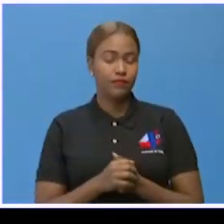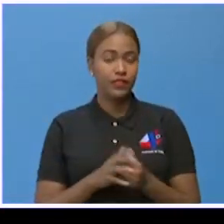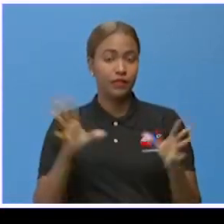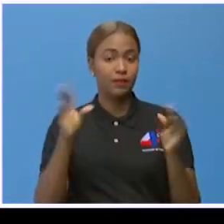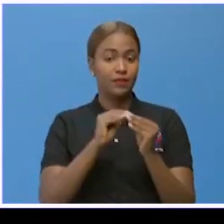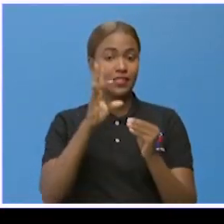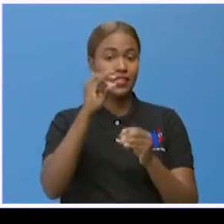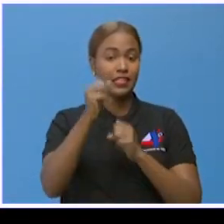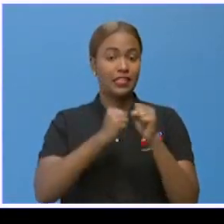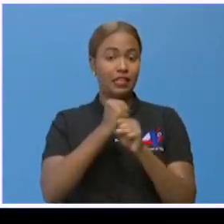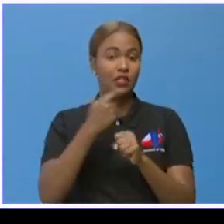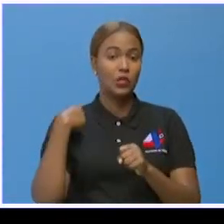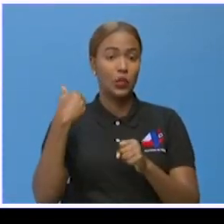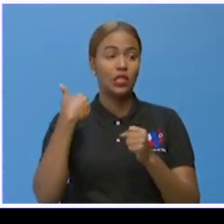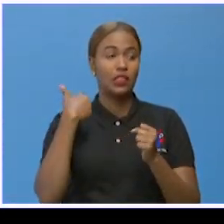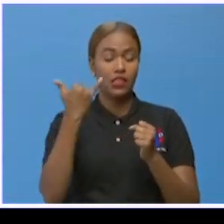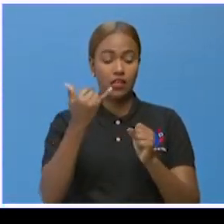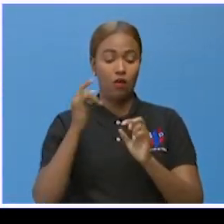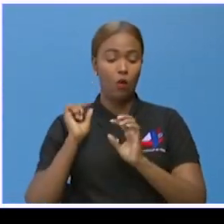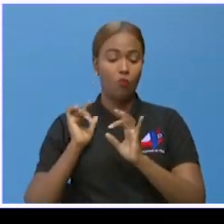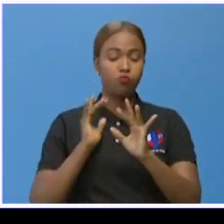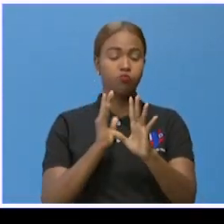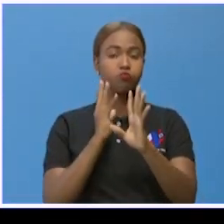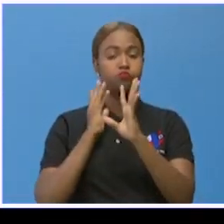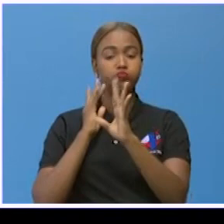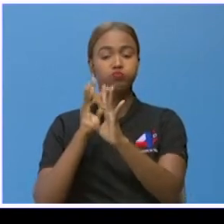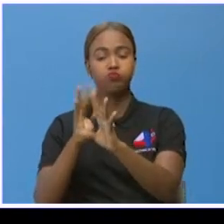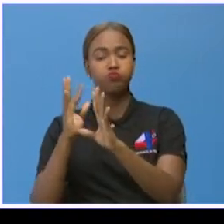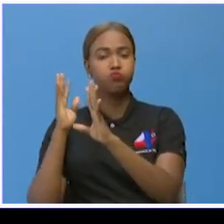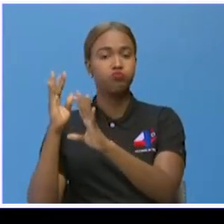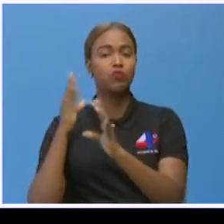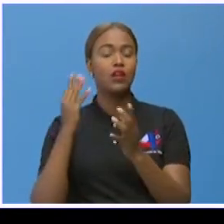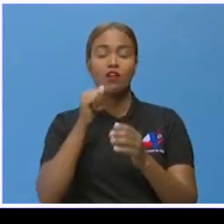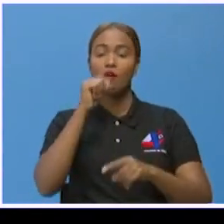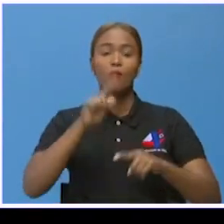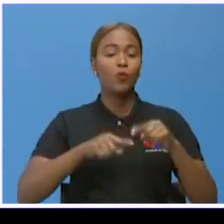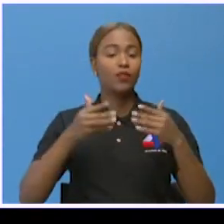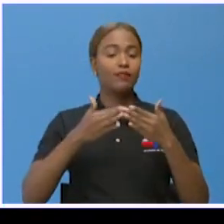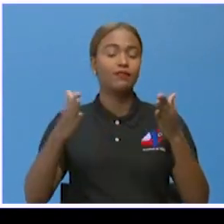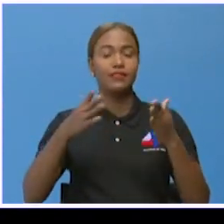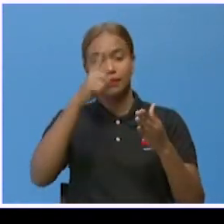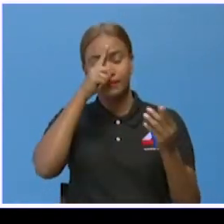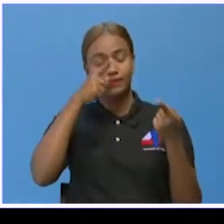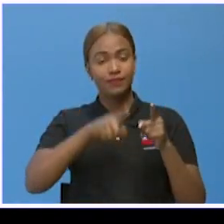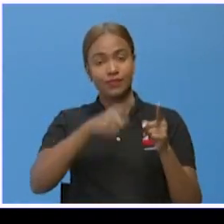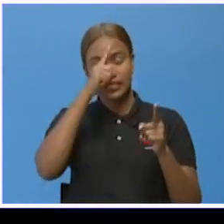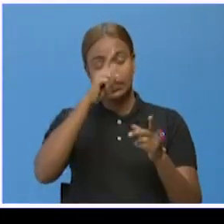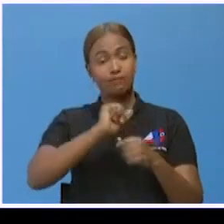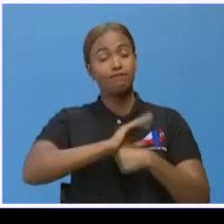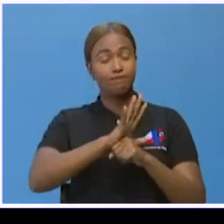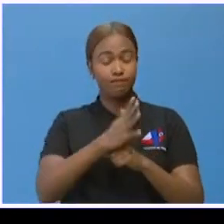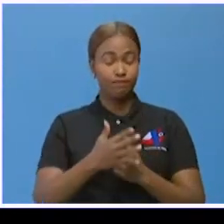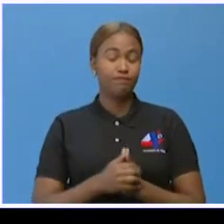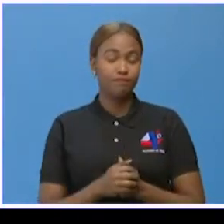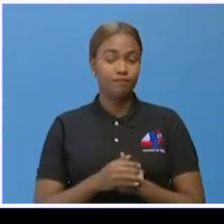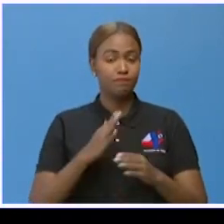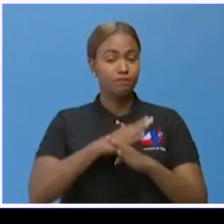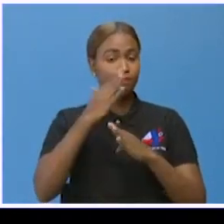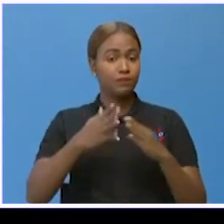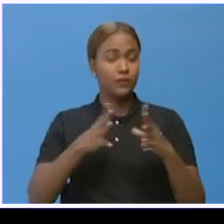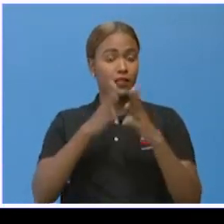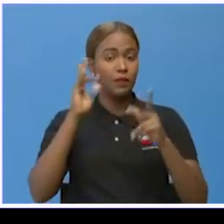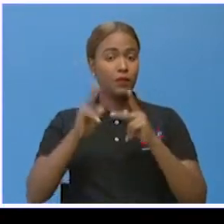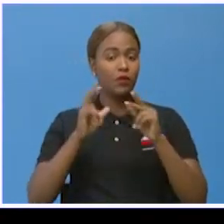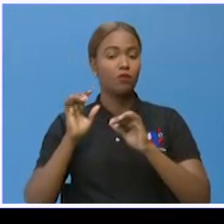70 años tenemos celebrando este viacrucis y no se pudo celebrar por el asunto del coronavirus. Finalmente, cientos de